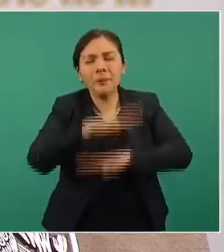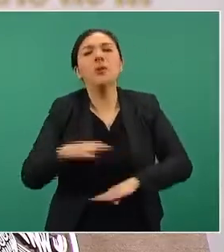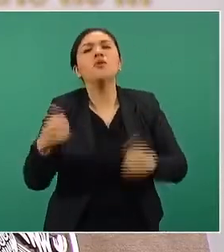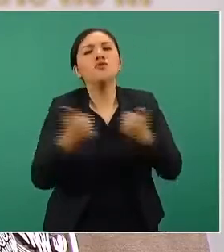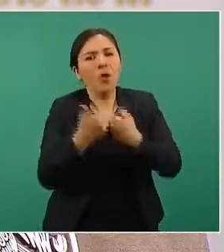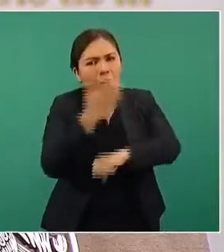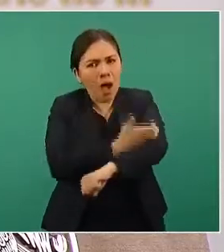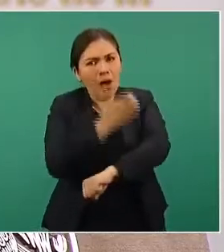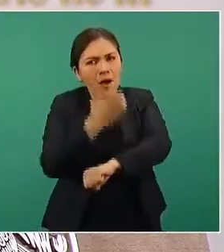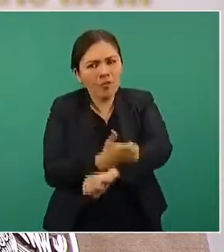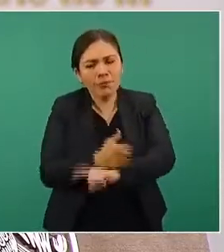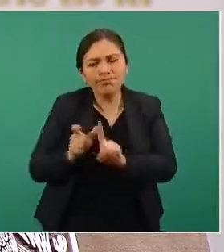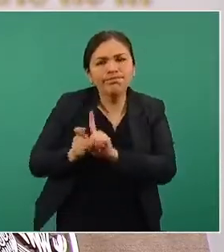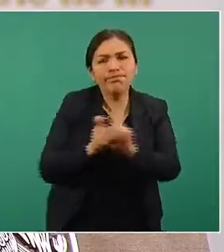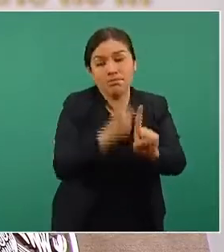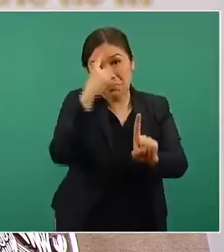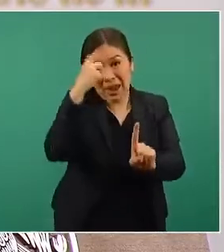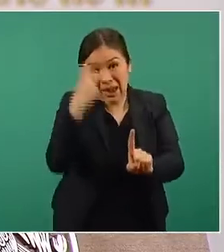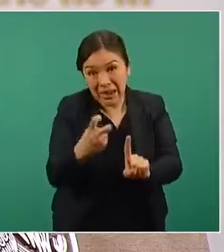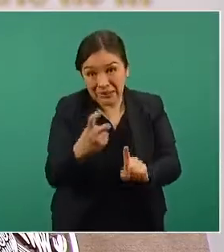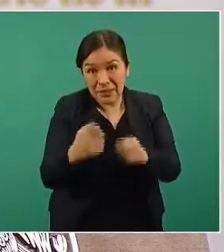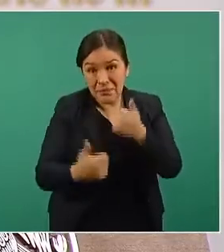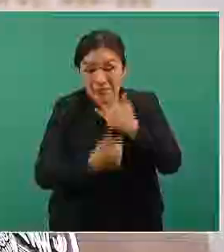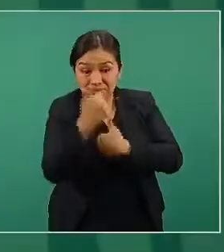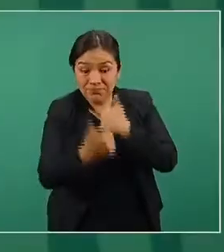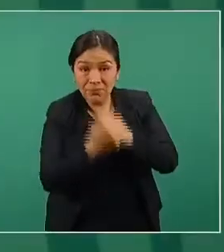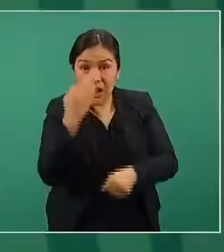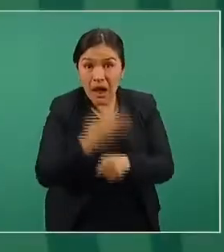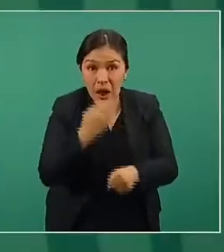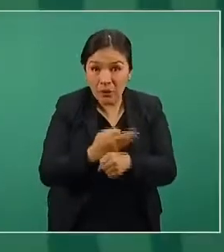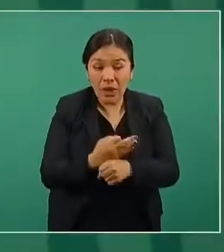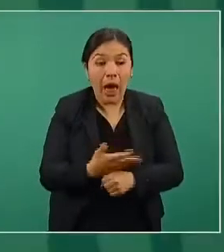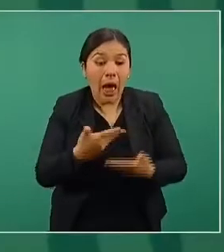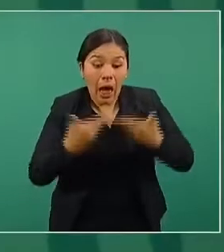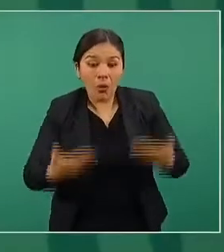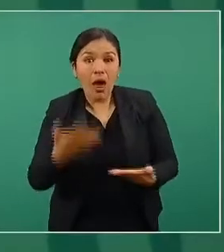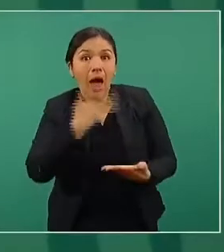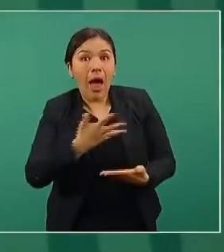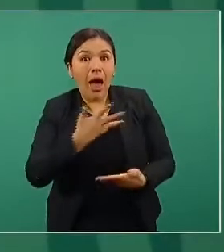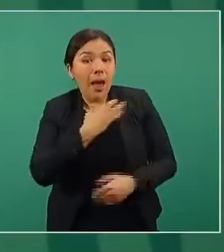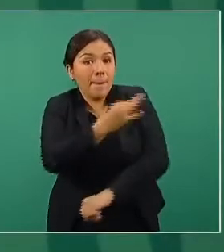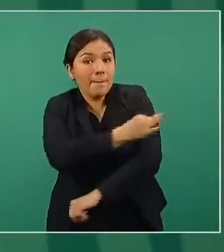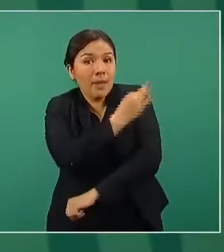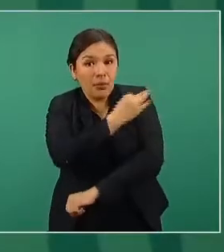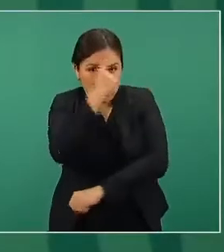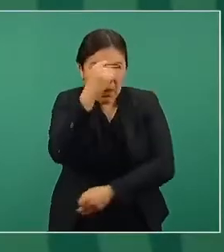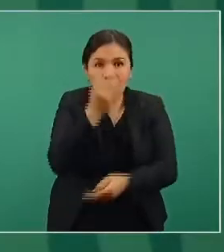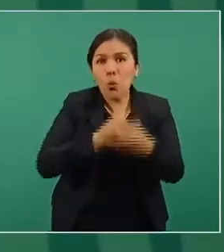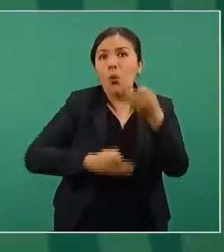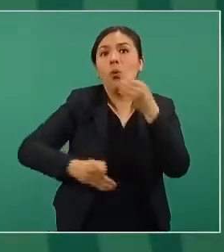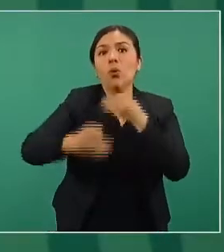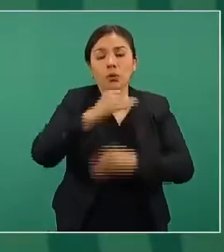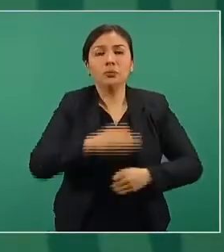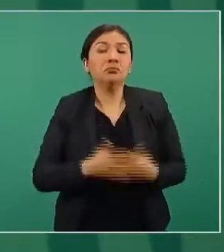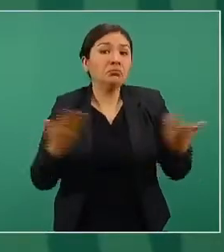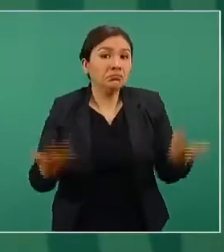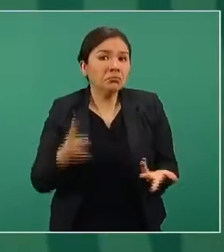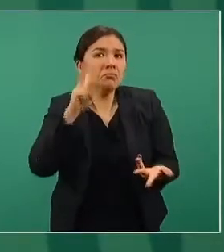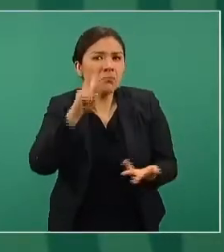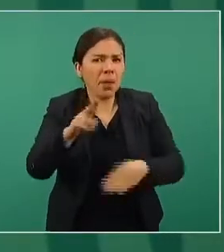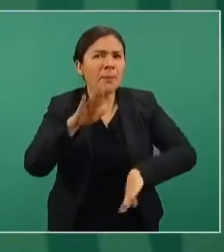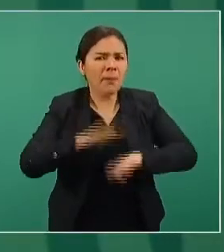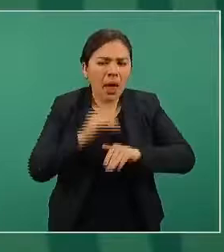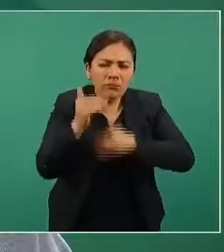acompañamiento en este gran reto. Hay vacunas para todos. Veremos en el seguimiento a la